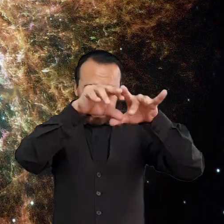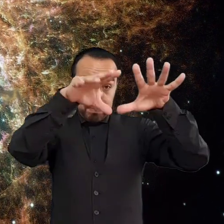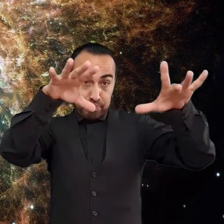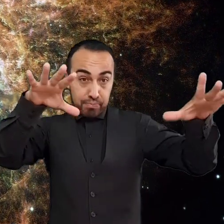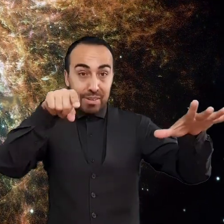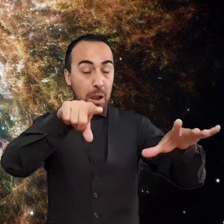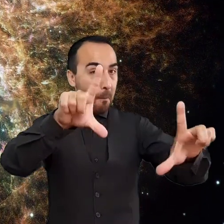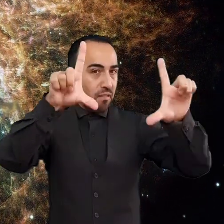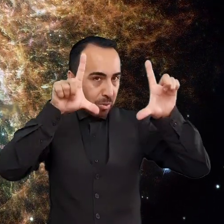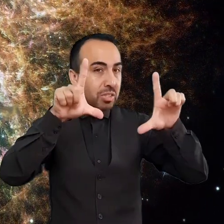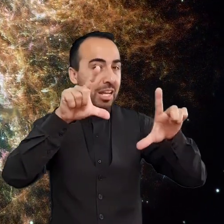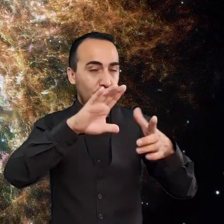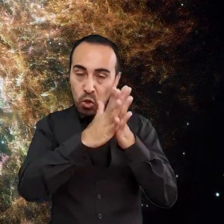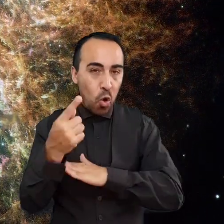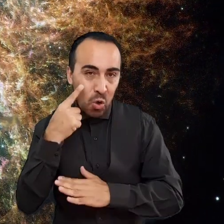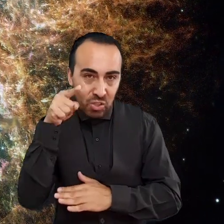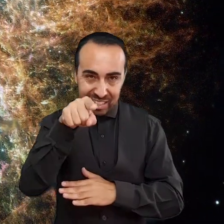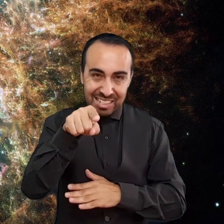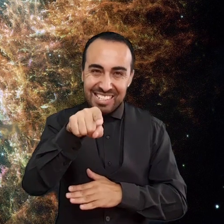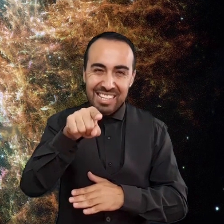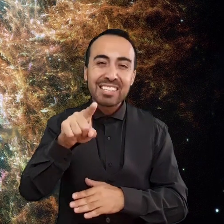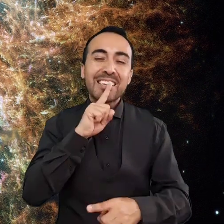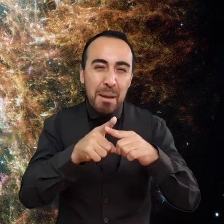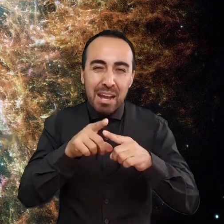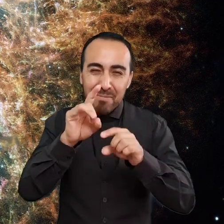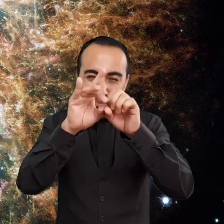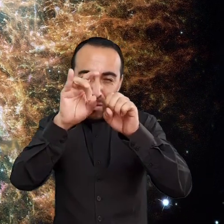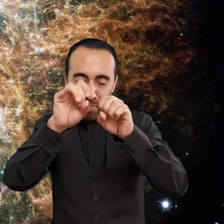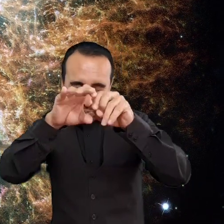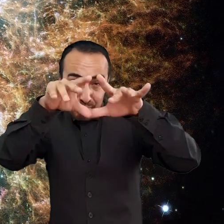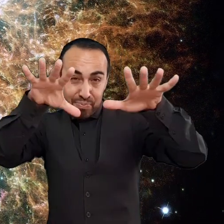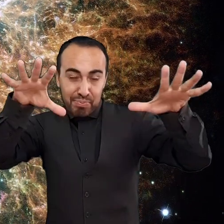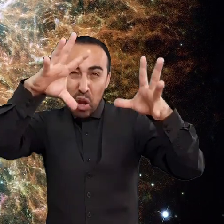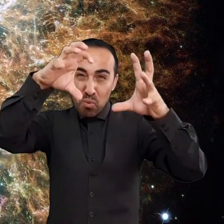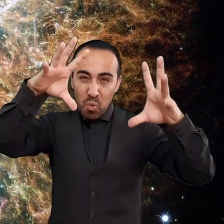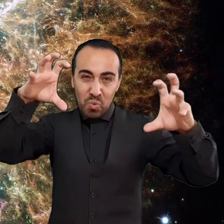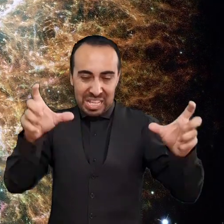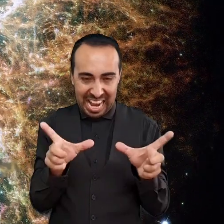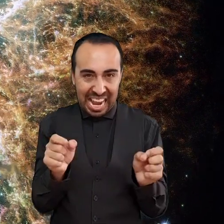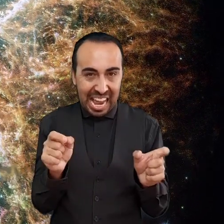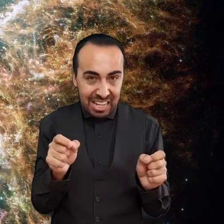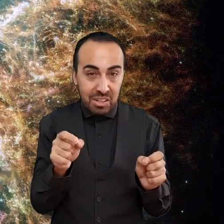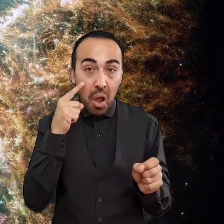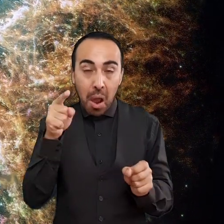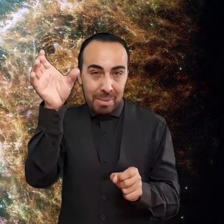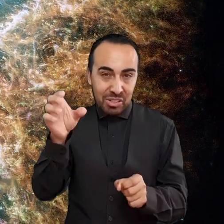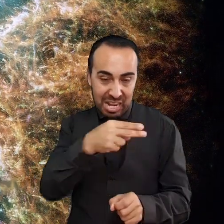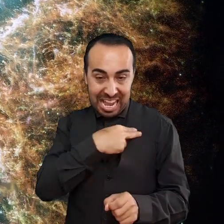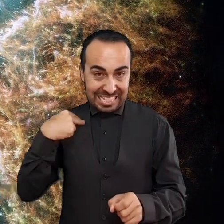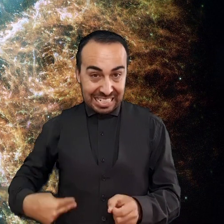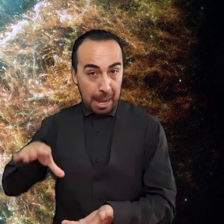observada por astrónomos chinos en 1054. Esta supernova, bautizada como SN en 1054,